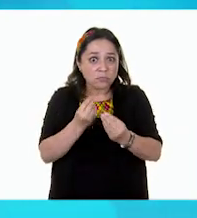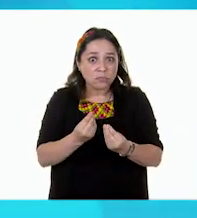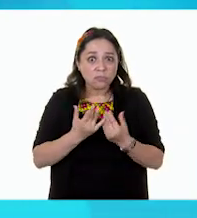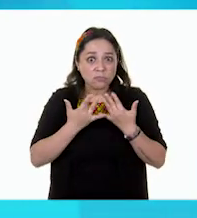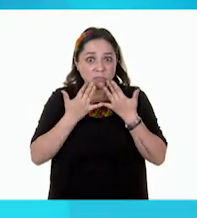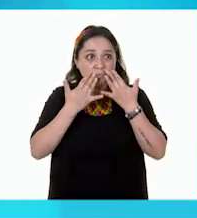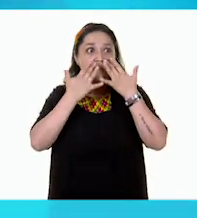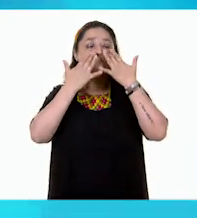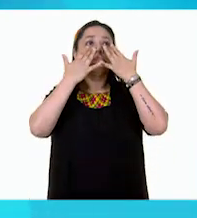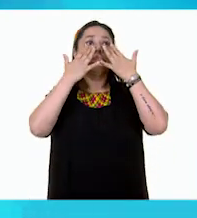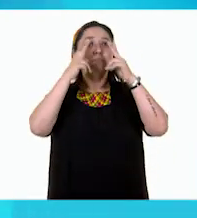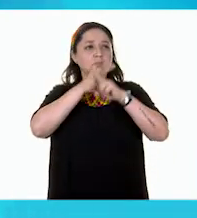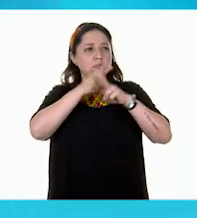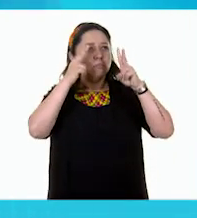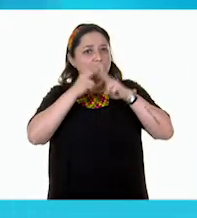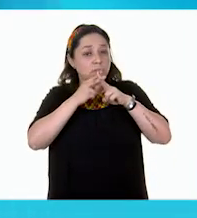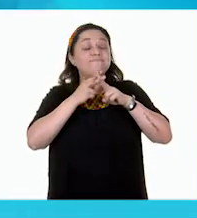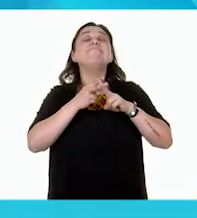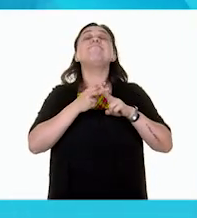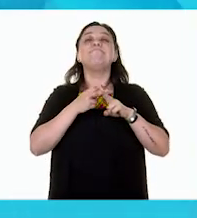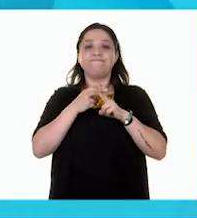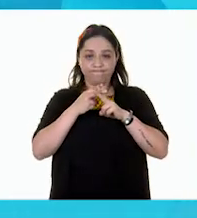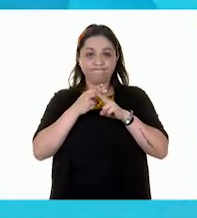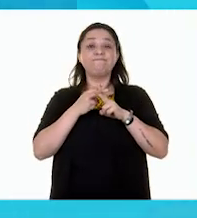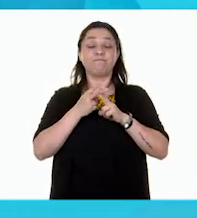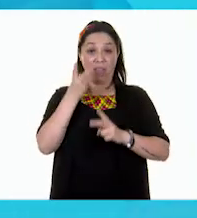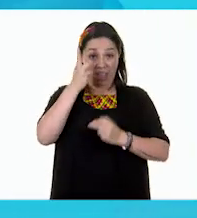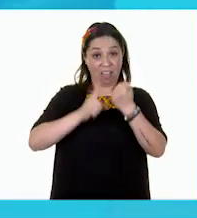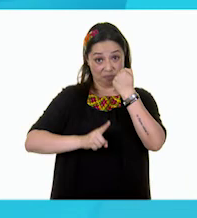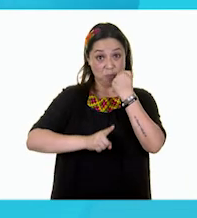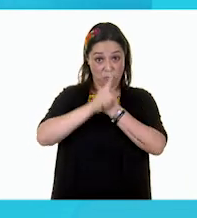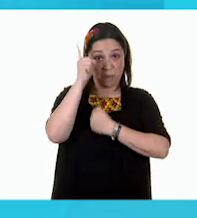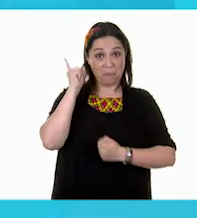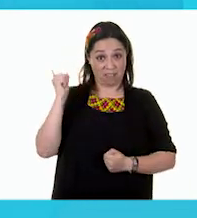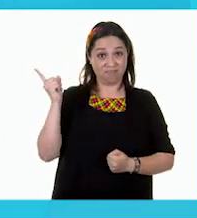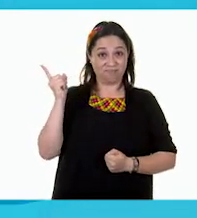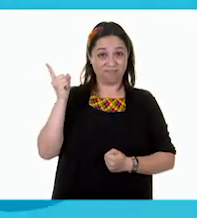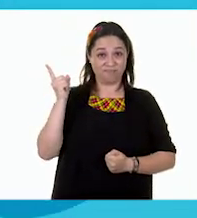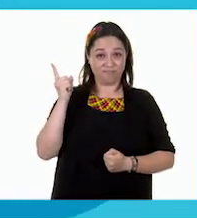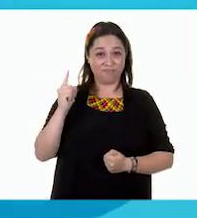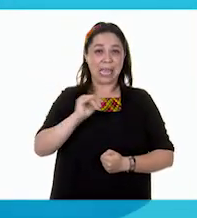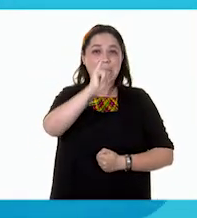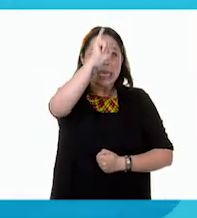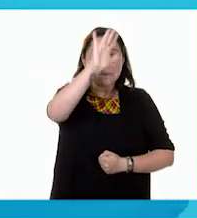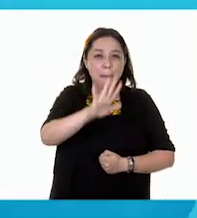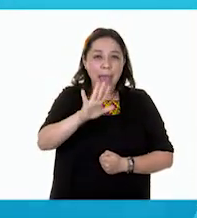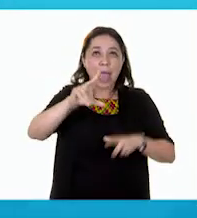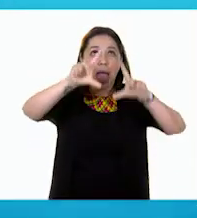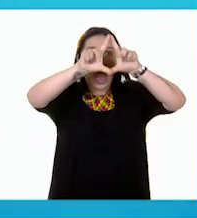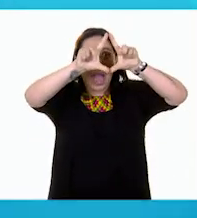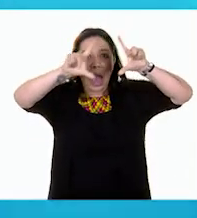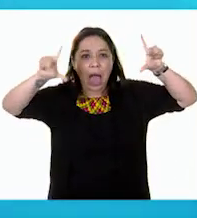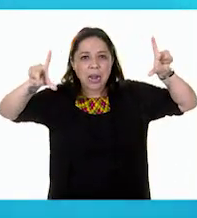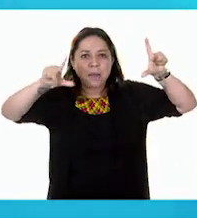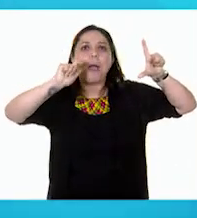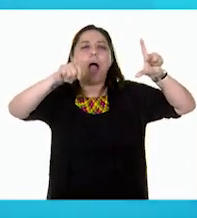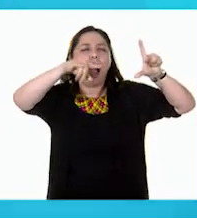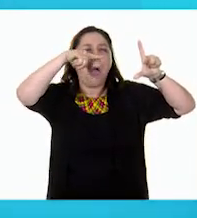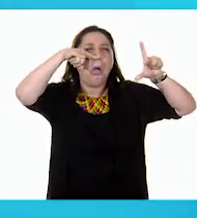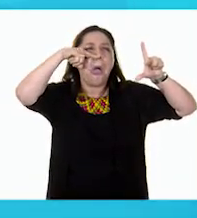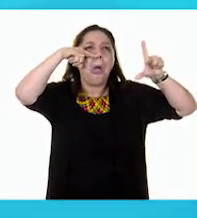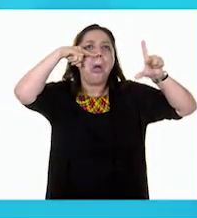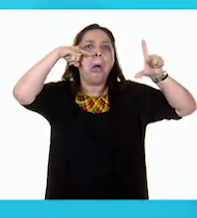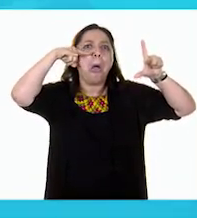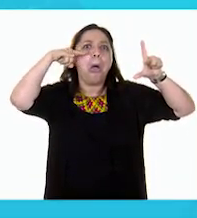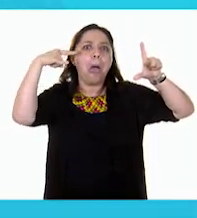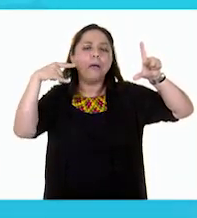Así es, Gloria y Eric. De este tamaño es el problema. En las imágenes de arriba no se ve nada. Solo se ve